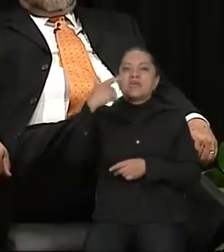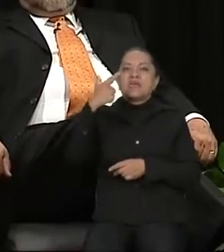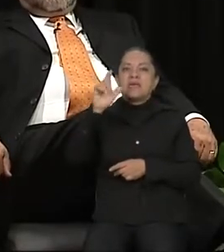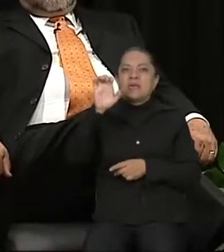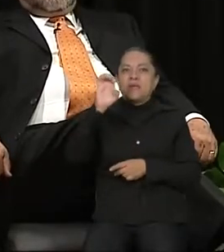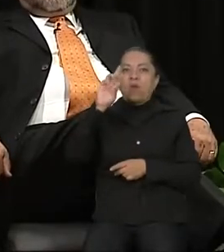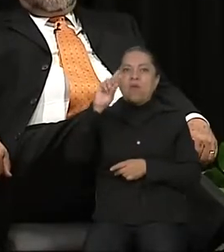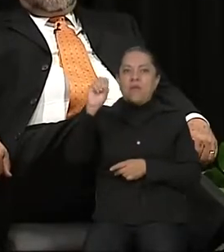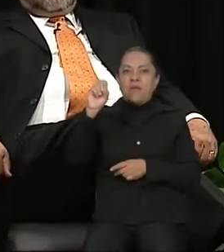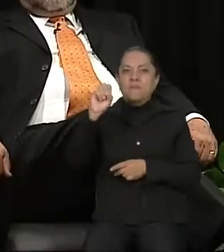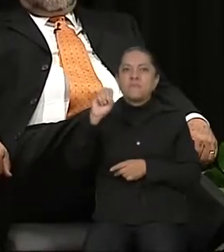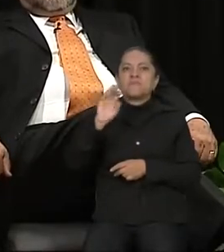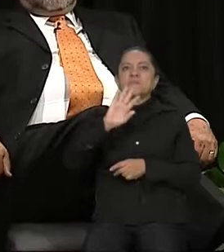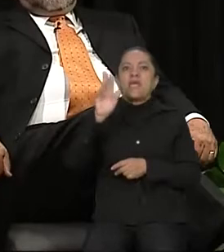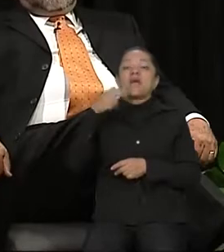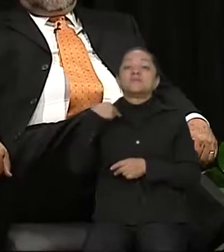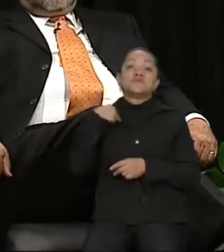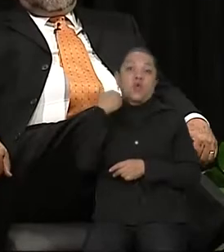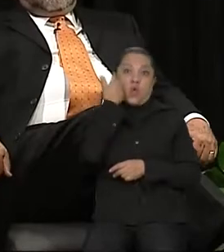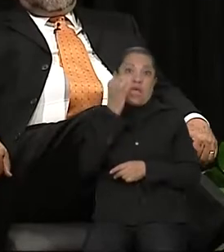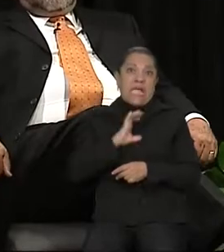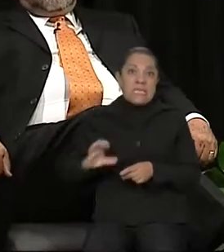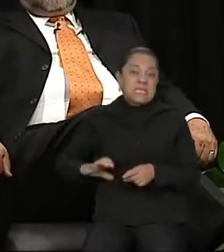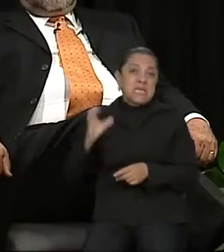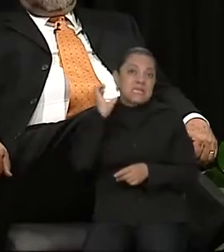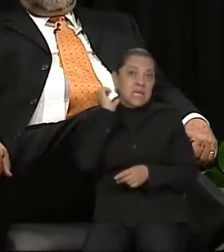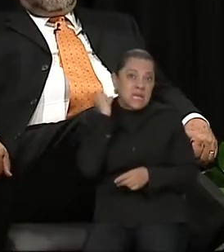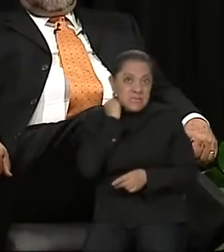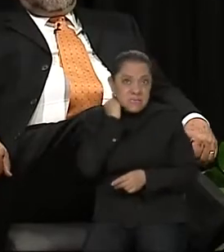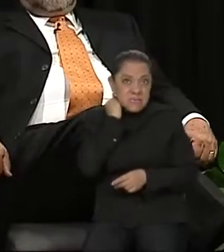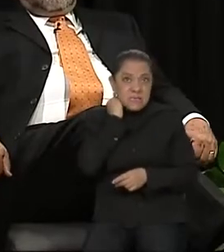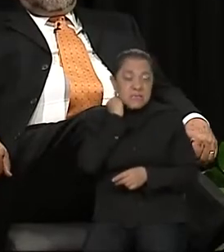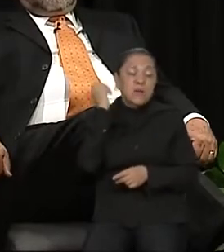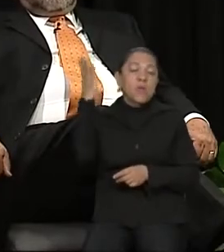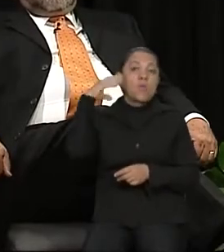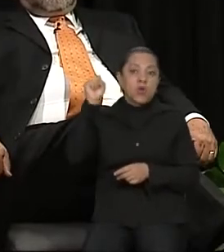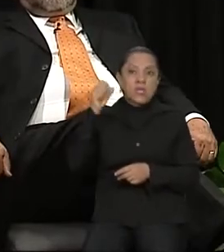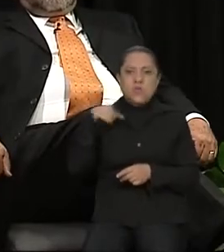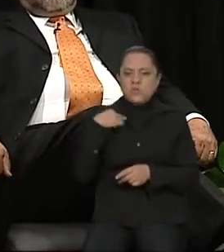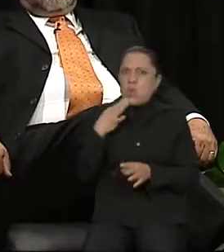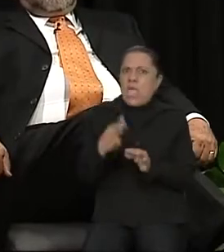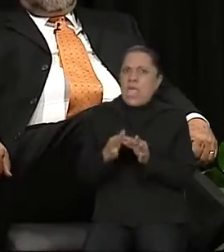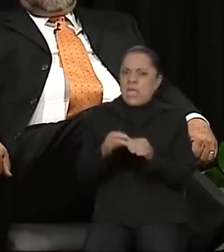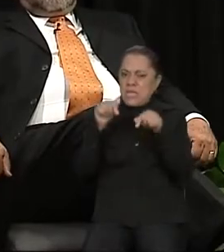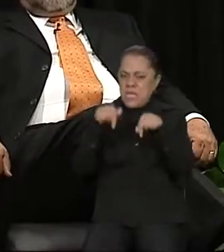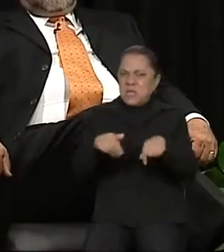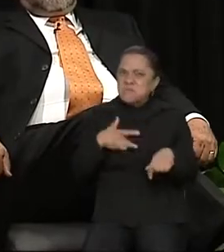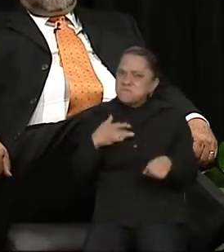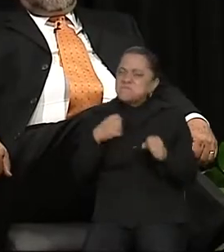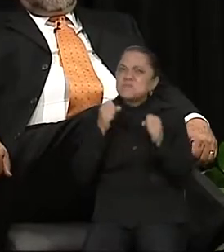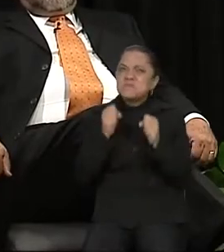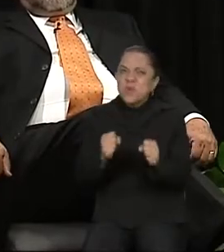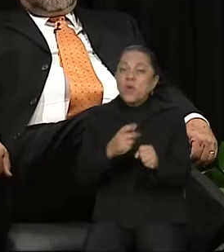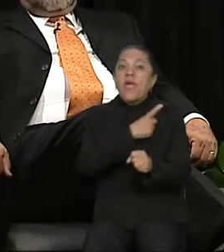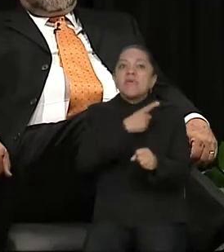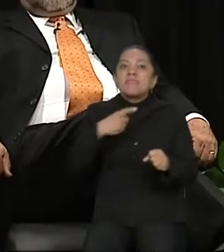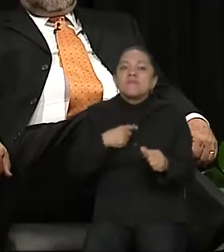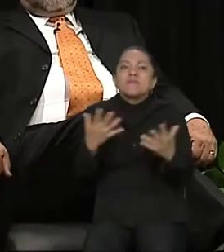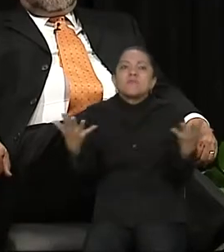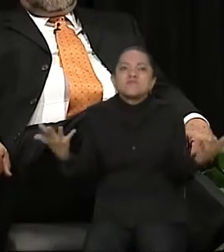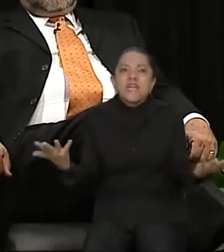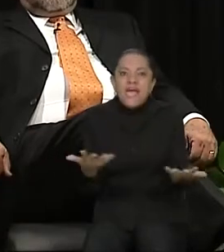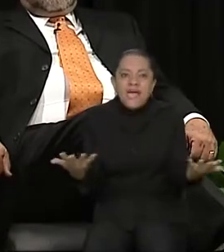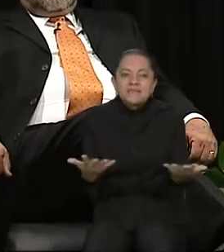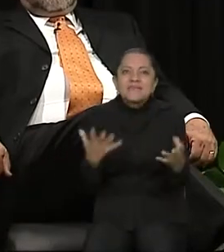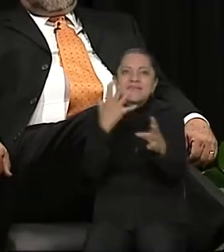República por Morelos. Estoy aquí cumpliendo con una convicción de que debemos generar herramientas que permitan a los